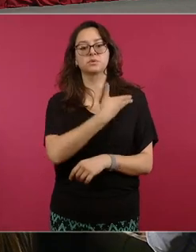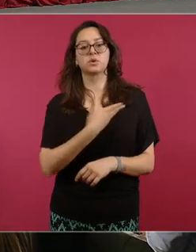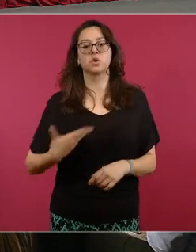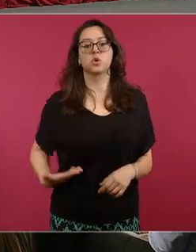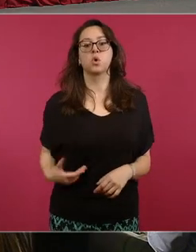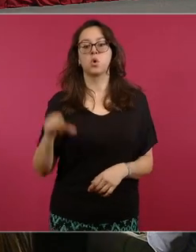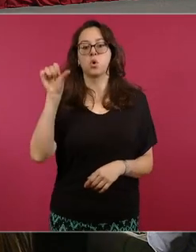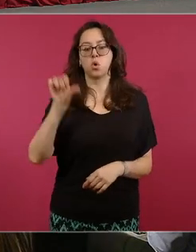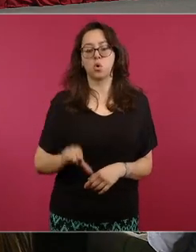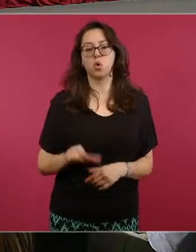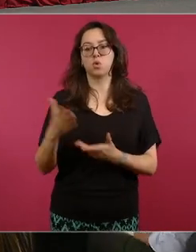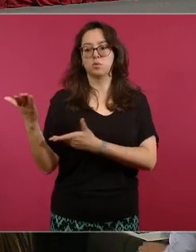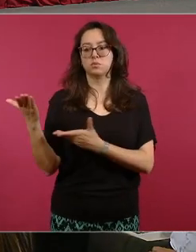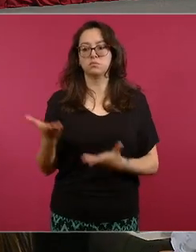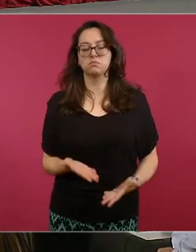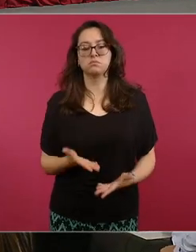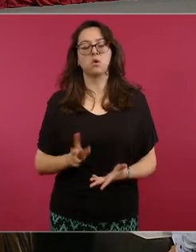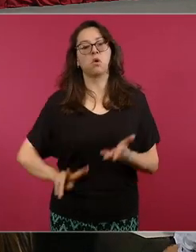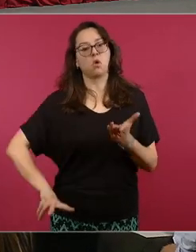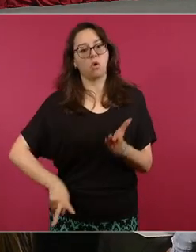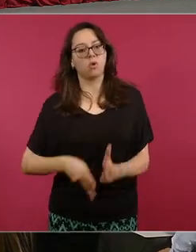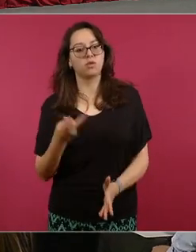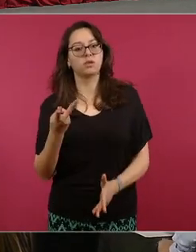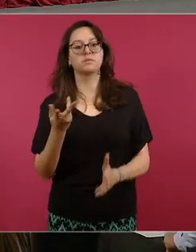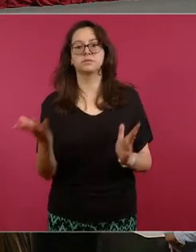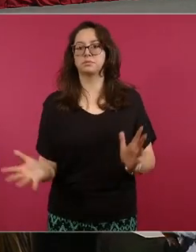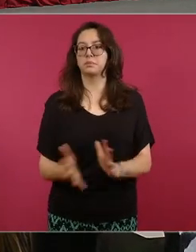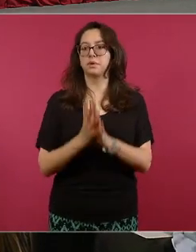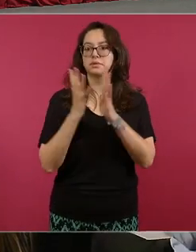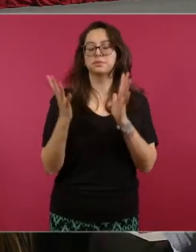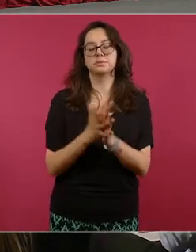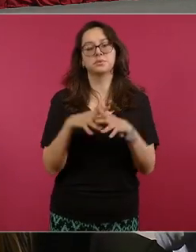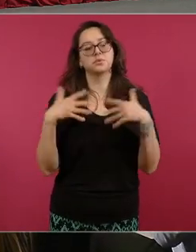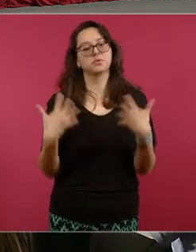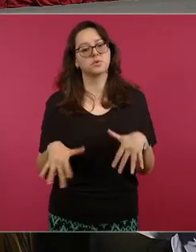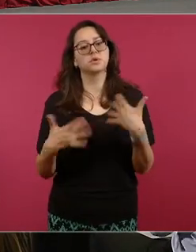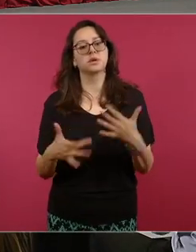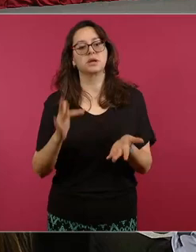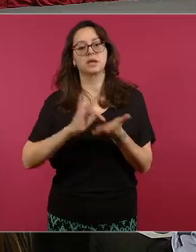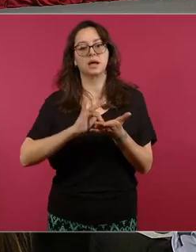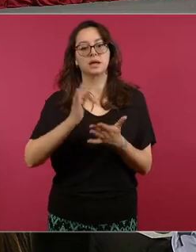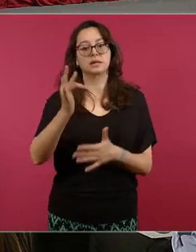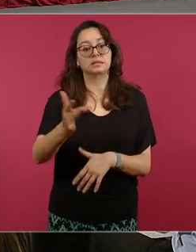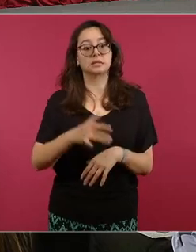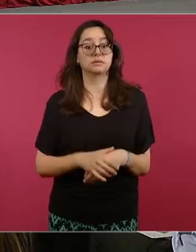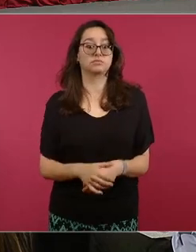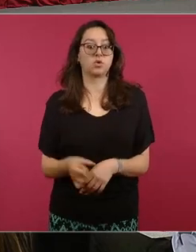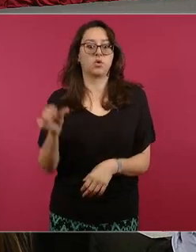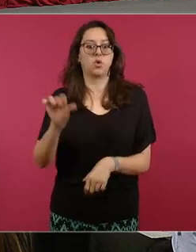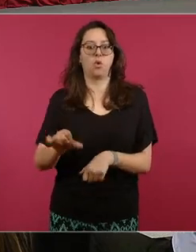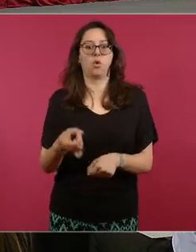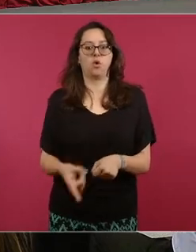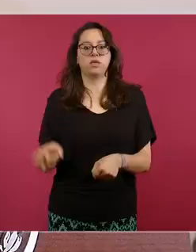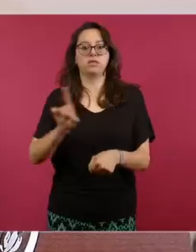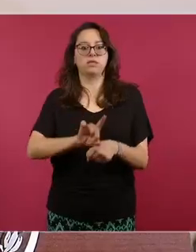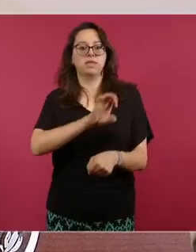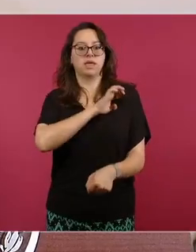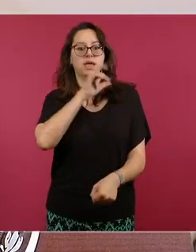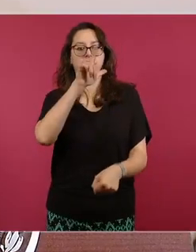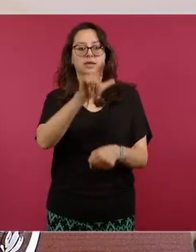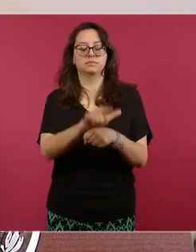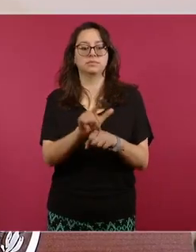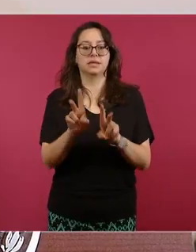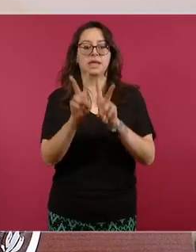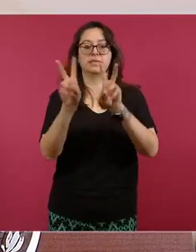de participar en esta conferencia, sobre todo en un día tan especial como lo es el aniversario de la expropiación